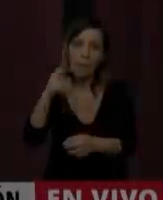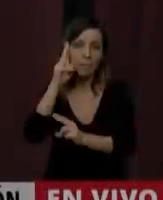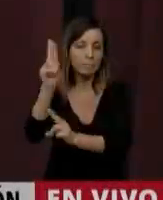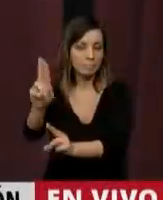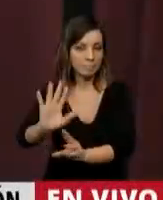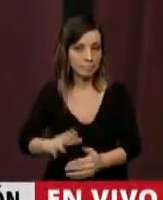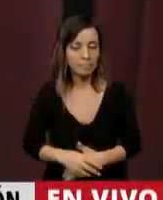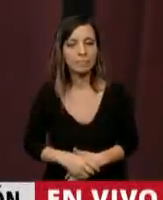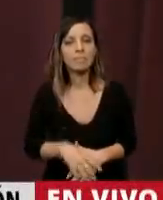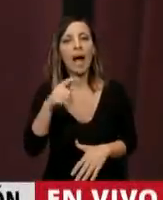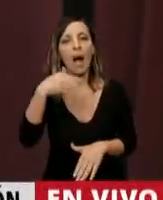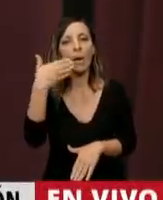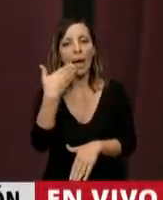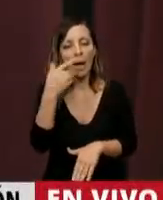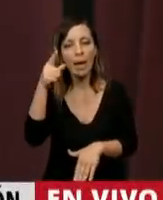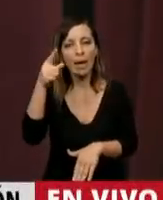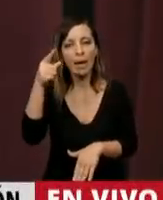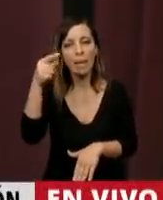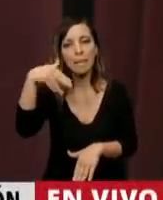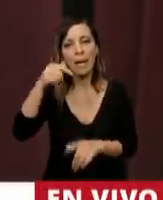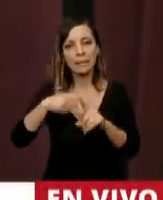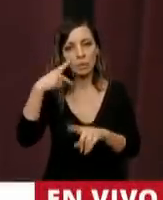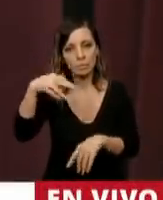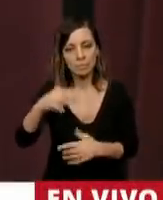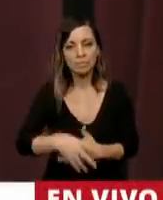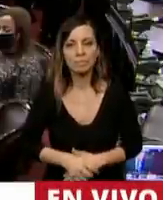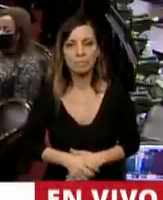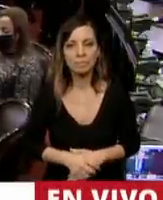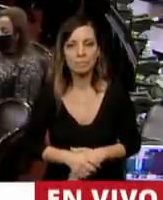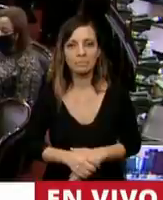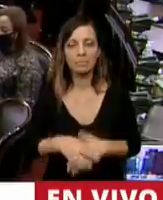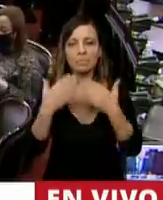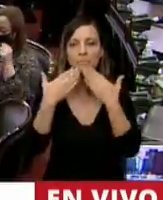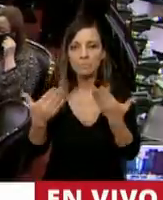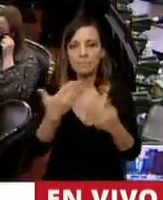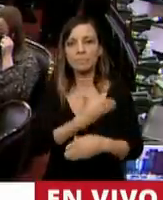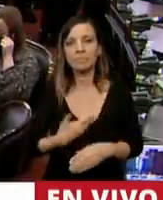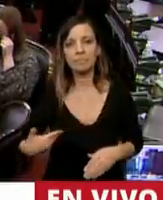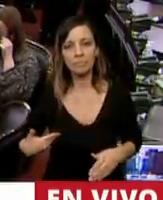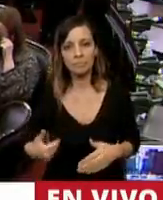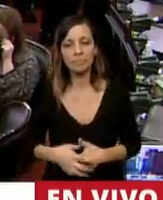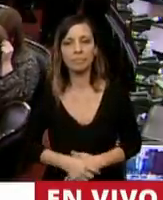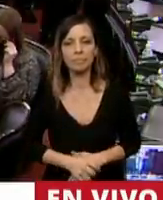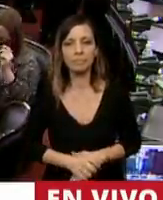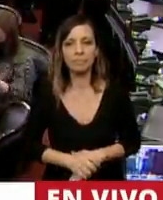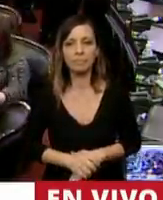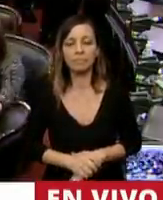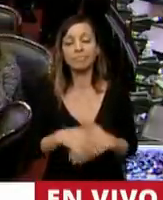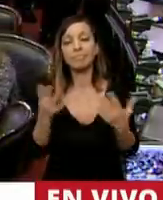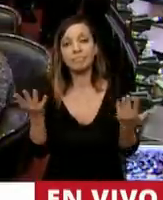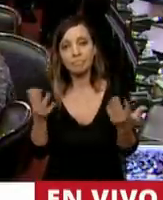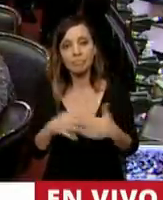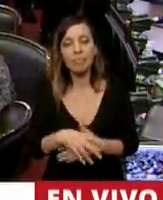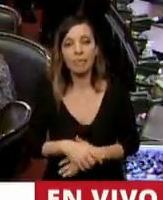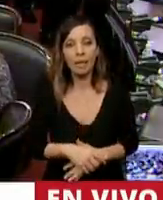Tiene la palabra el diputado Máximo Kirchner. Gracias, señor Presidente. Bueno, llegamos a